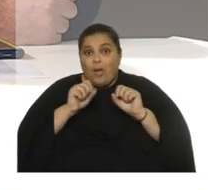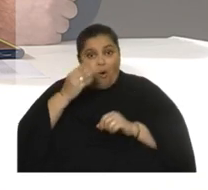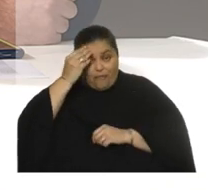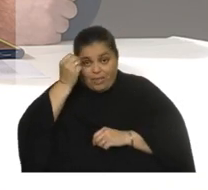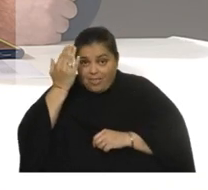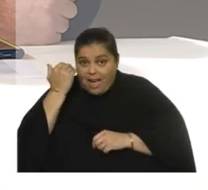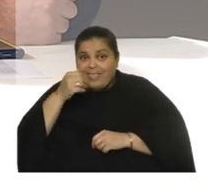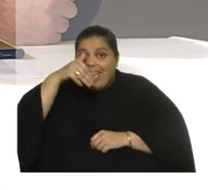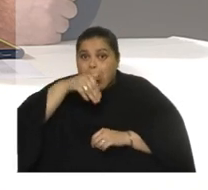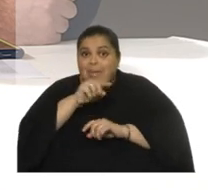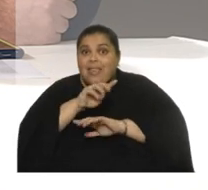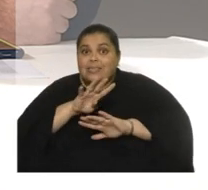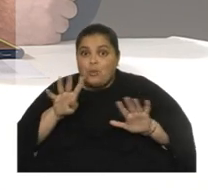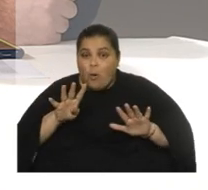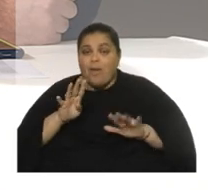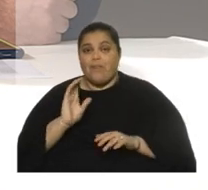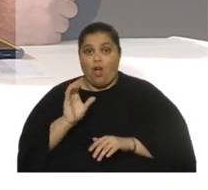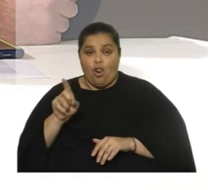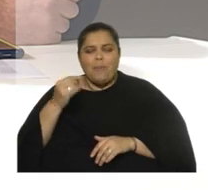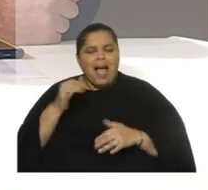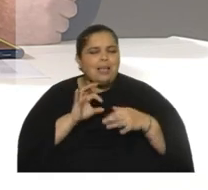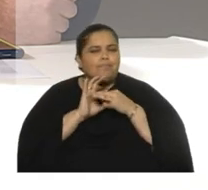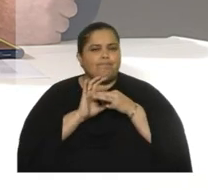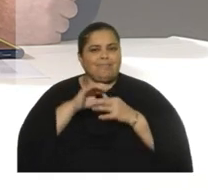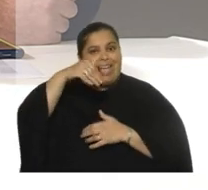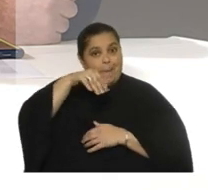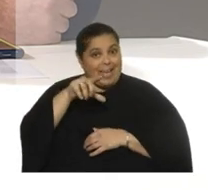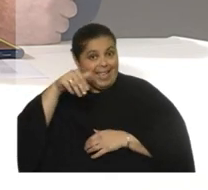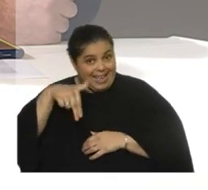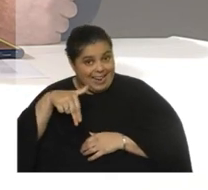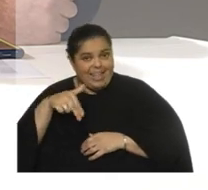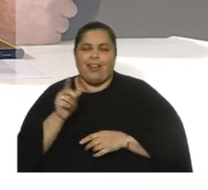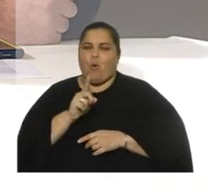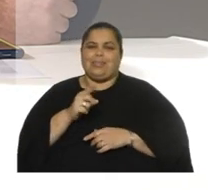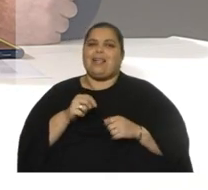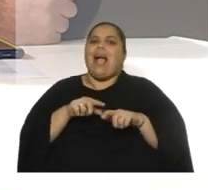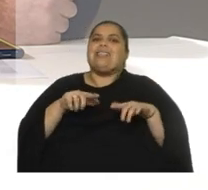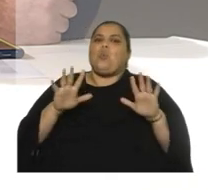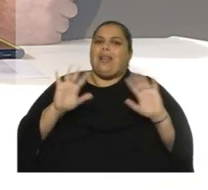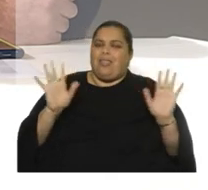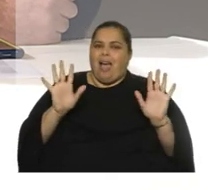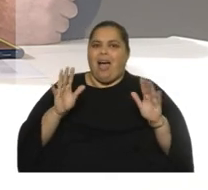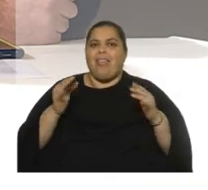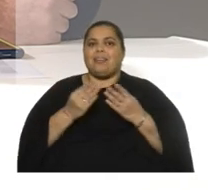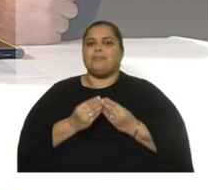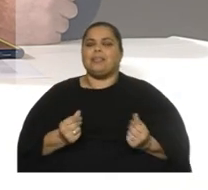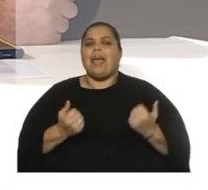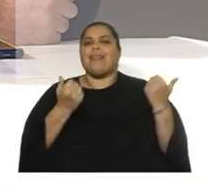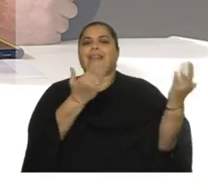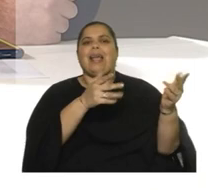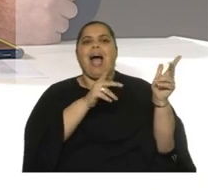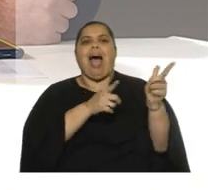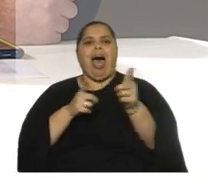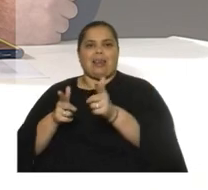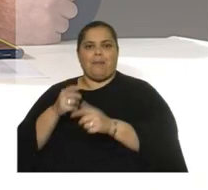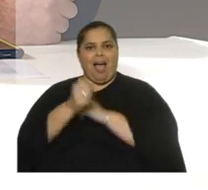tiene una estrecha vínculo con el MLN, no fue casualidad que se disolvieran y entregaran las armas en el